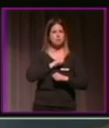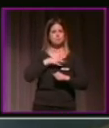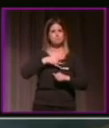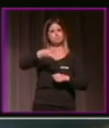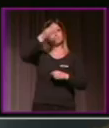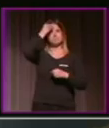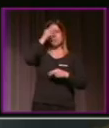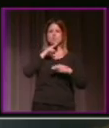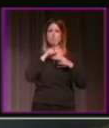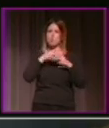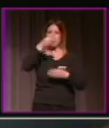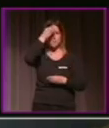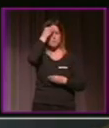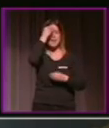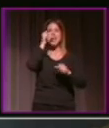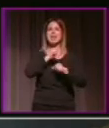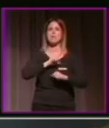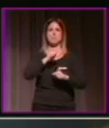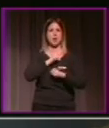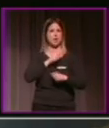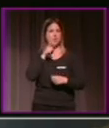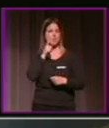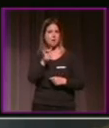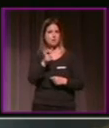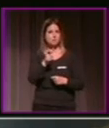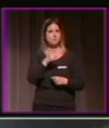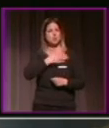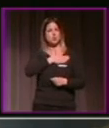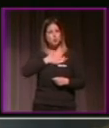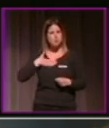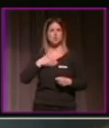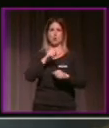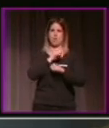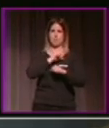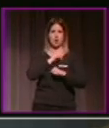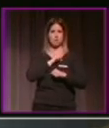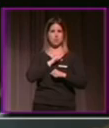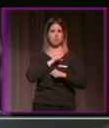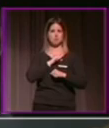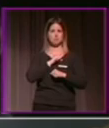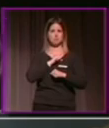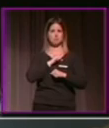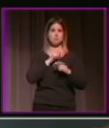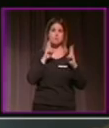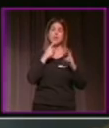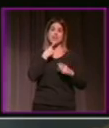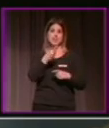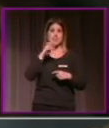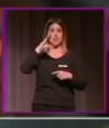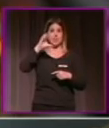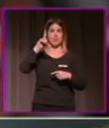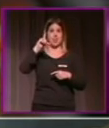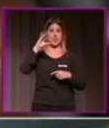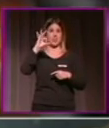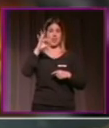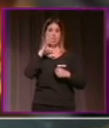que quizás obviamente por la vinculación que tiene con esa casa en el informativo de las dos y media se hizo una pieza hablando del